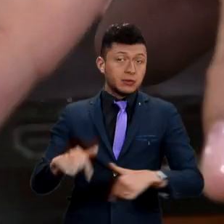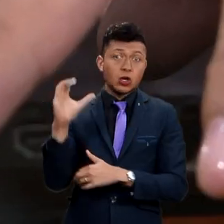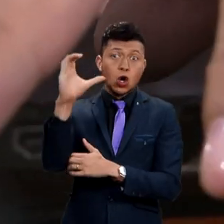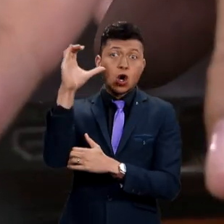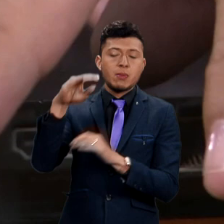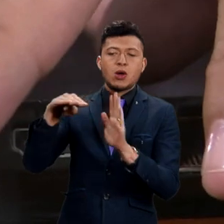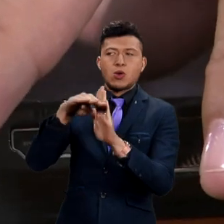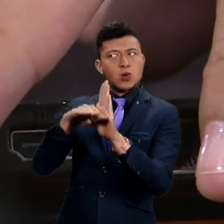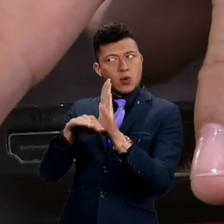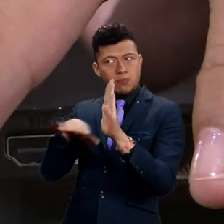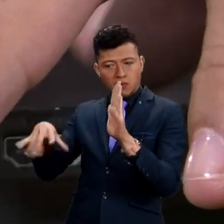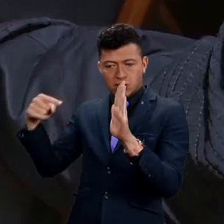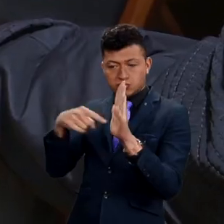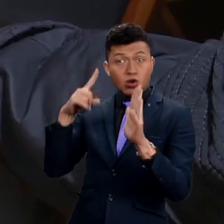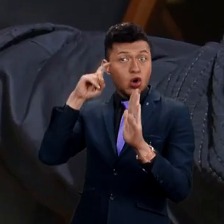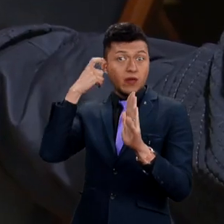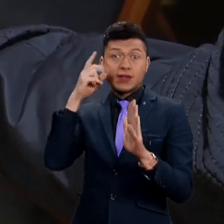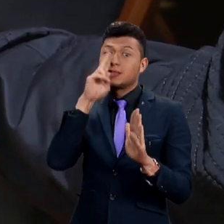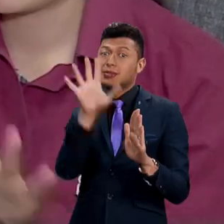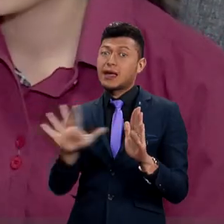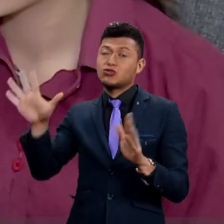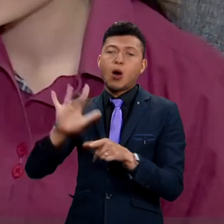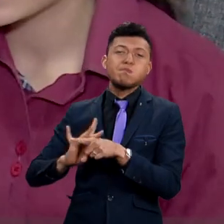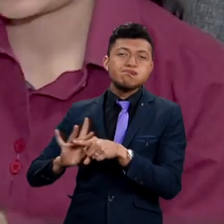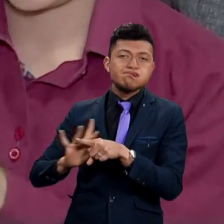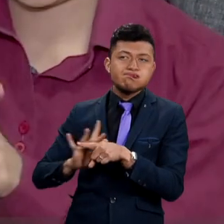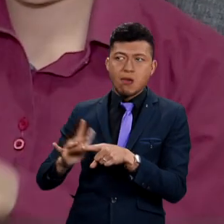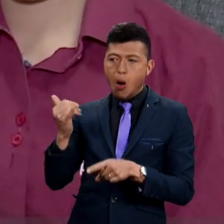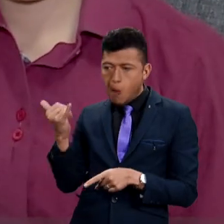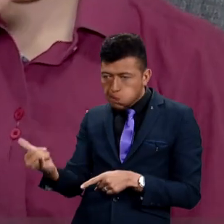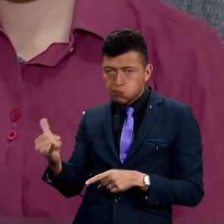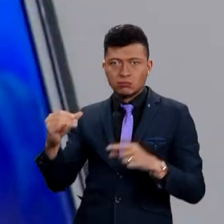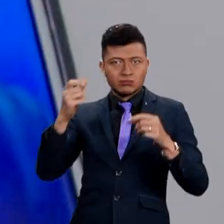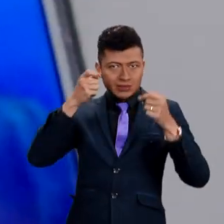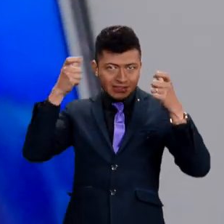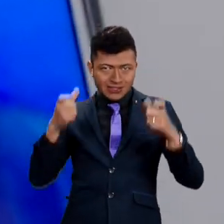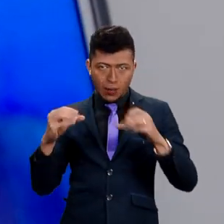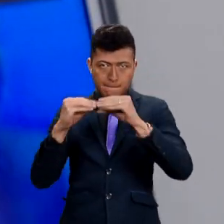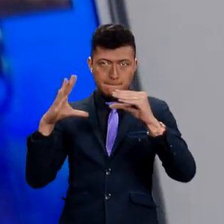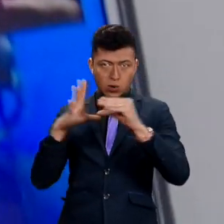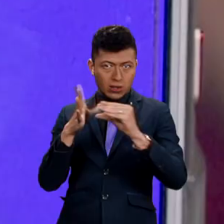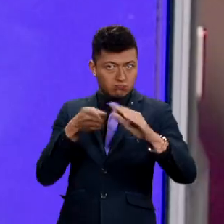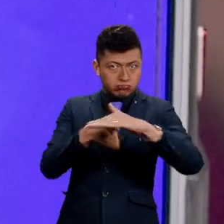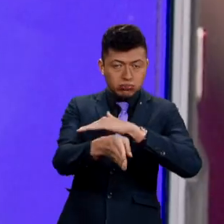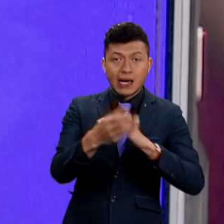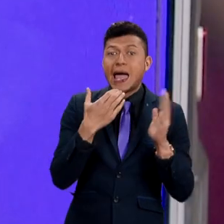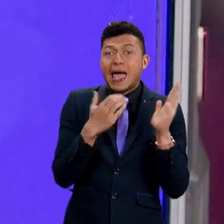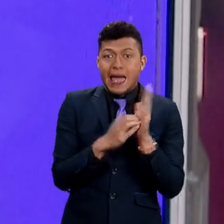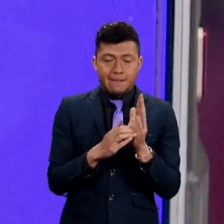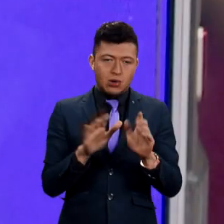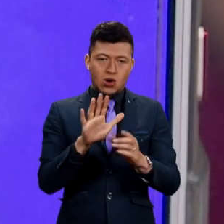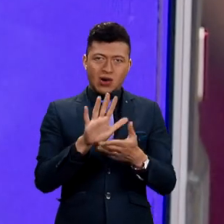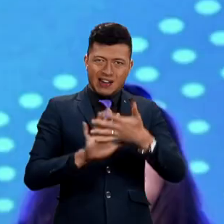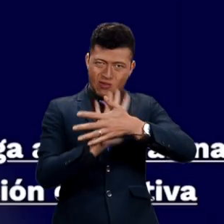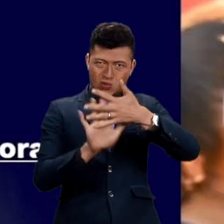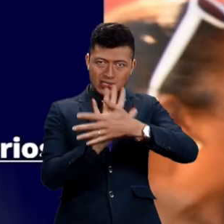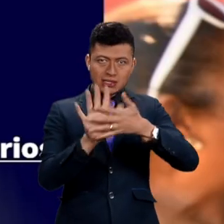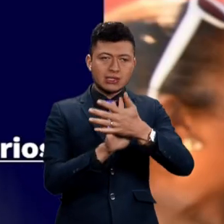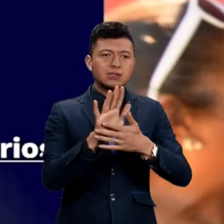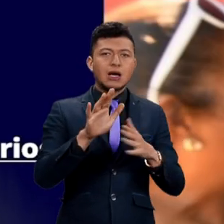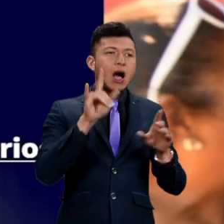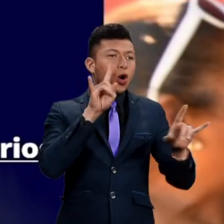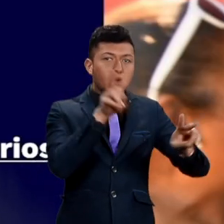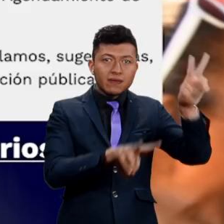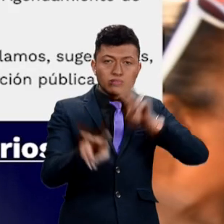que cumpla. En Colombia estas pautas son una política pública que el gobierno nacional está implementando en sus portales estatales, como por ejemplo la